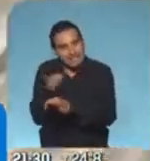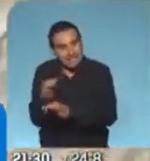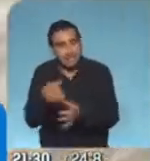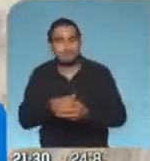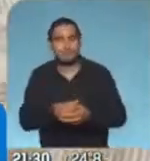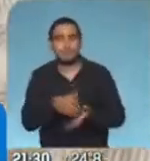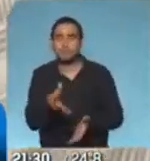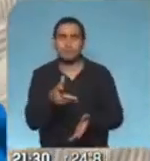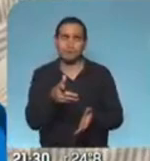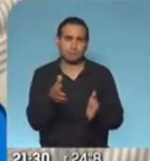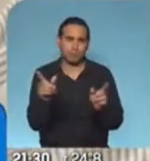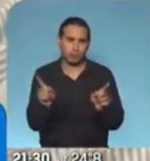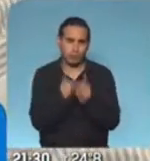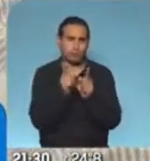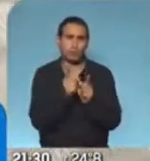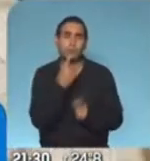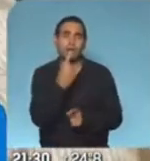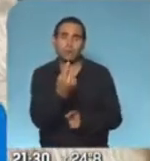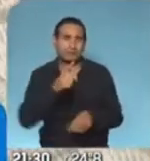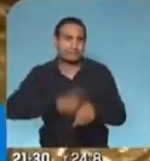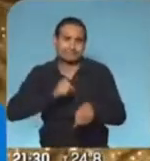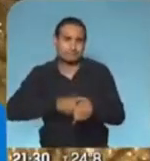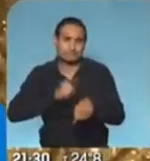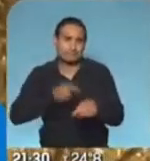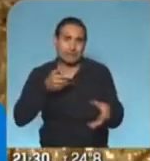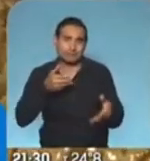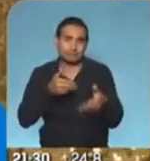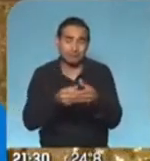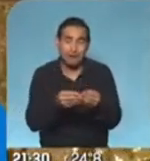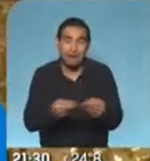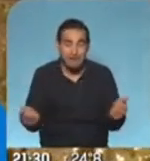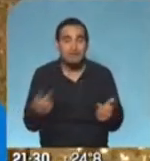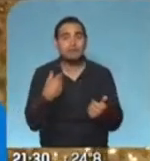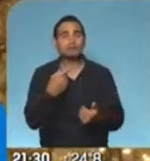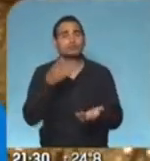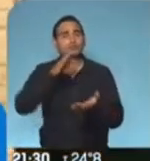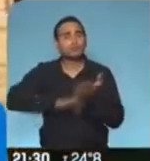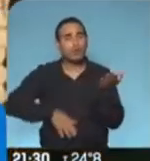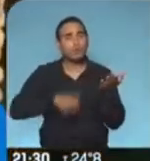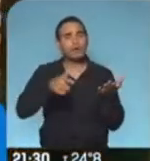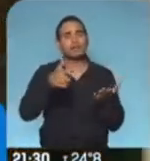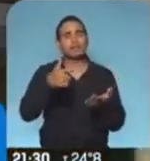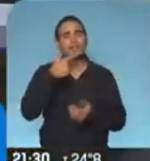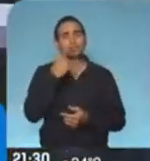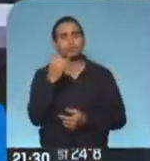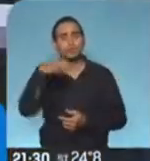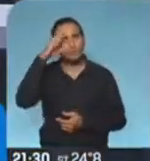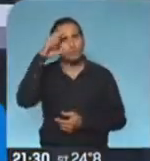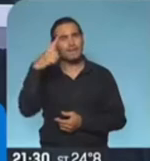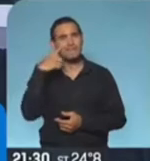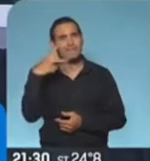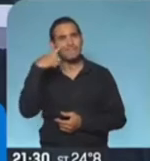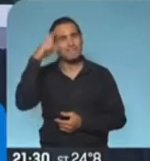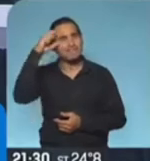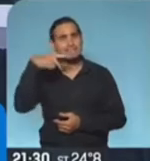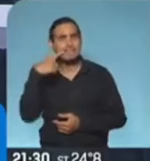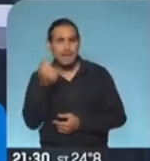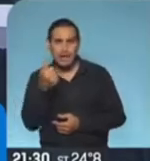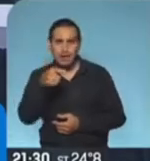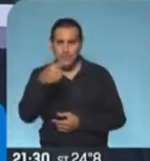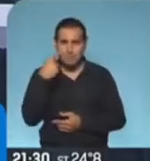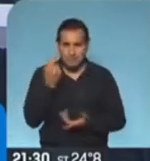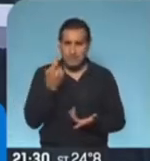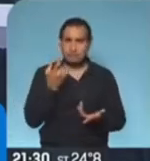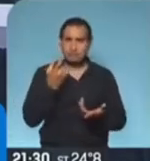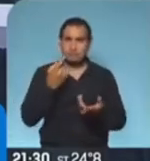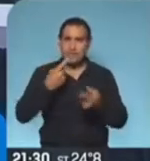hago rápidamente una pregunta, porque no nos queda mucho más tiempo, que tiene que ver con la supervivencia y con las facturas electrónicas. ¿Te parece importante esta medida de que ya